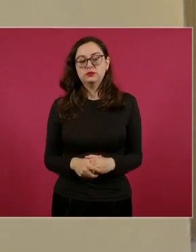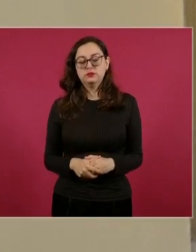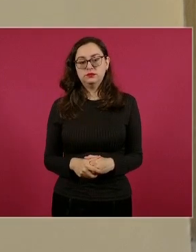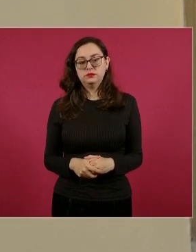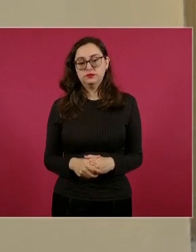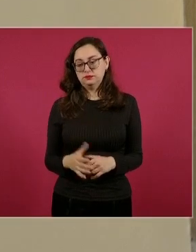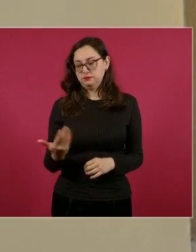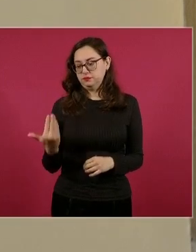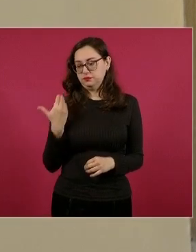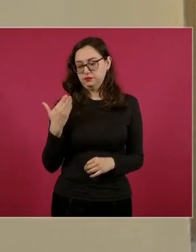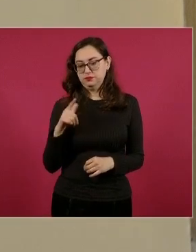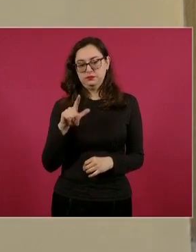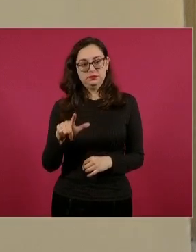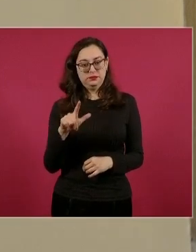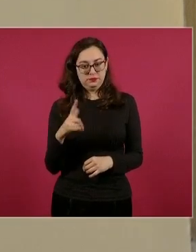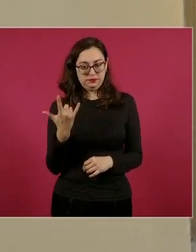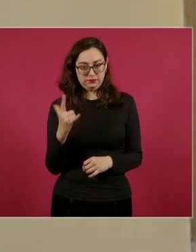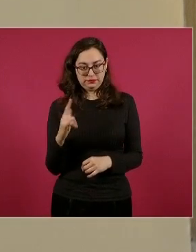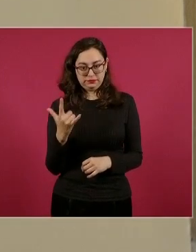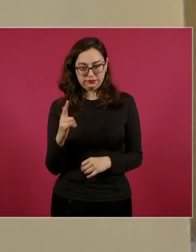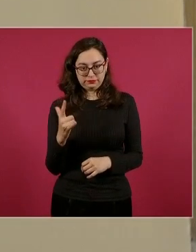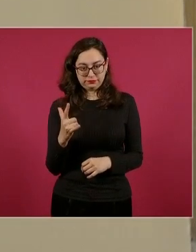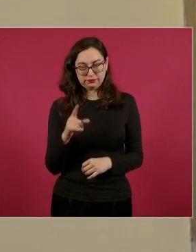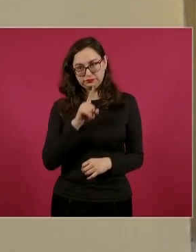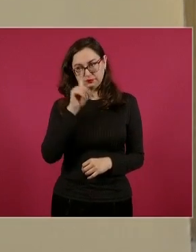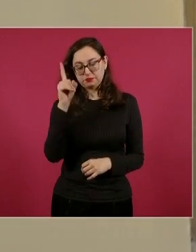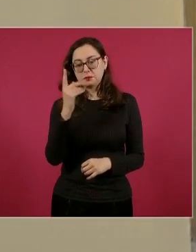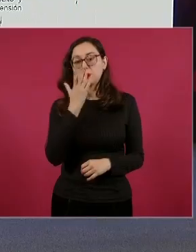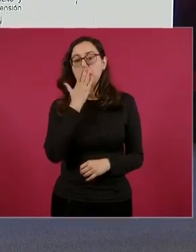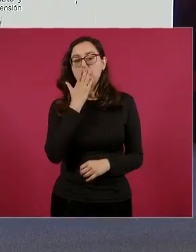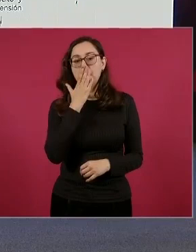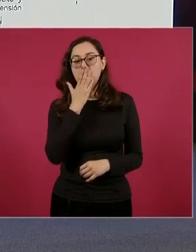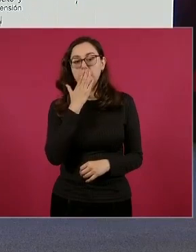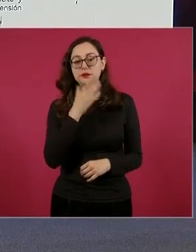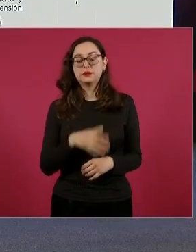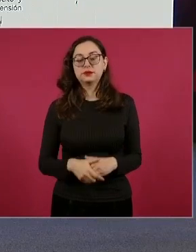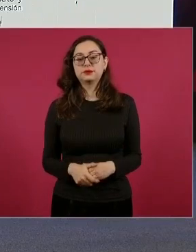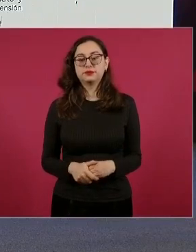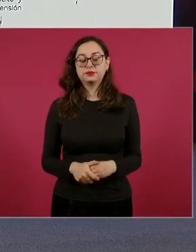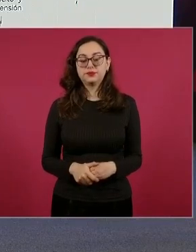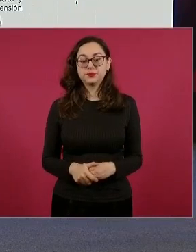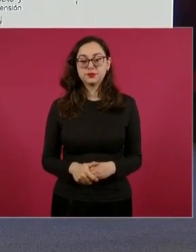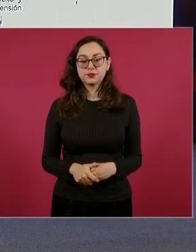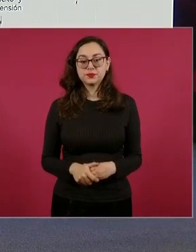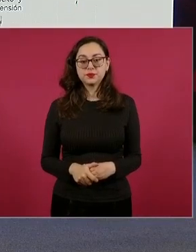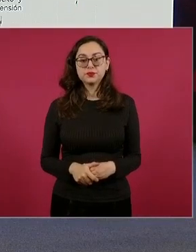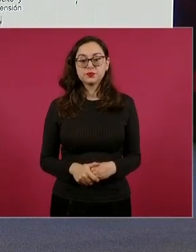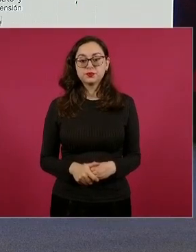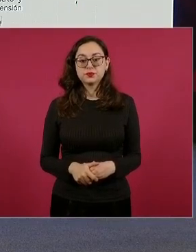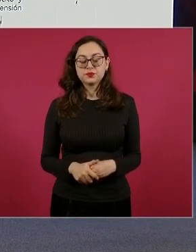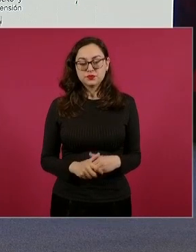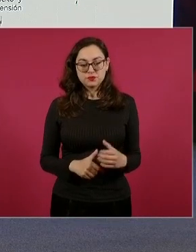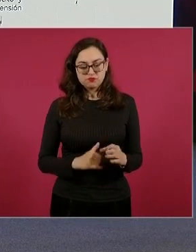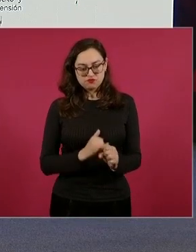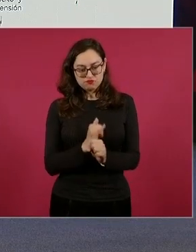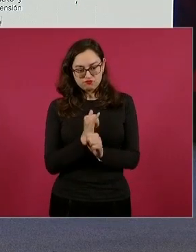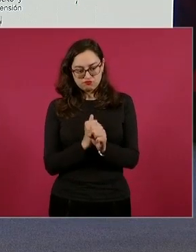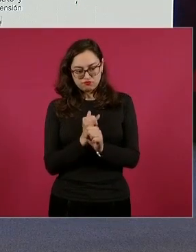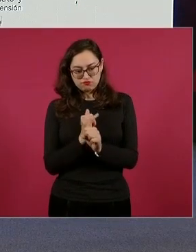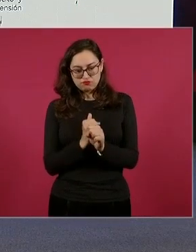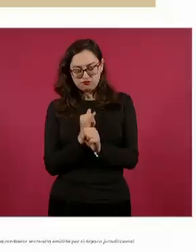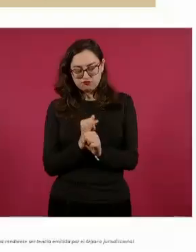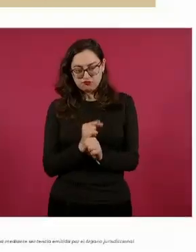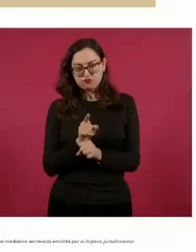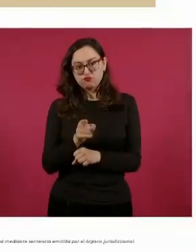Ocurrido esto el 17 de julio en Caborca, Sonora. De acuerdo con las investigaciones, la víctima, el Güero Hans,